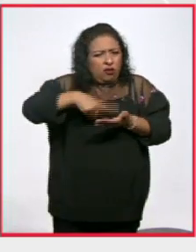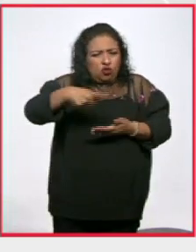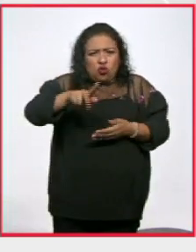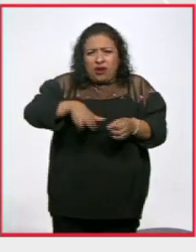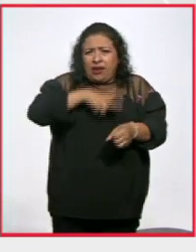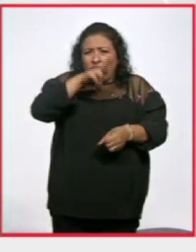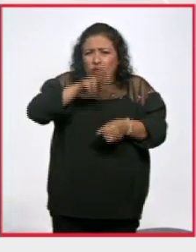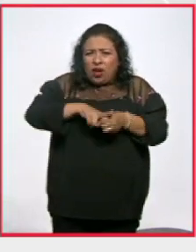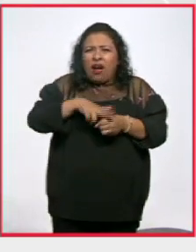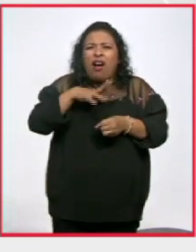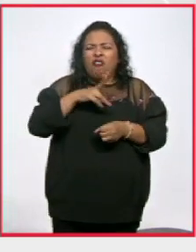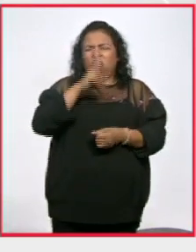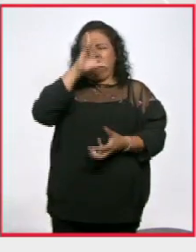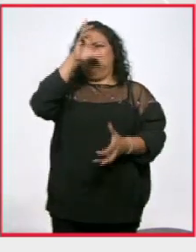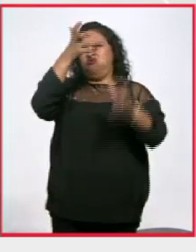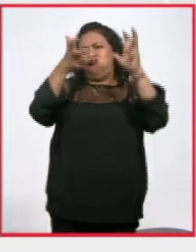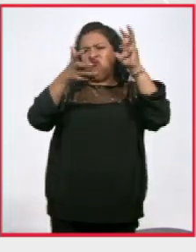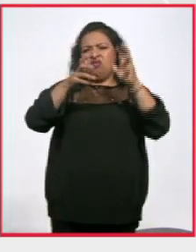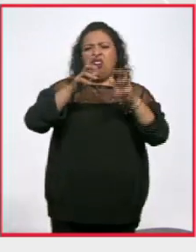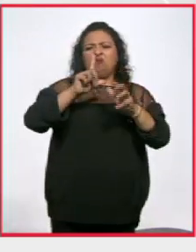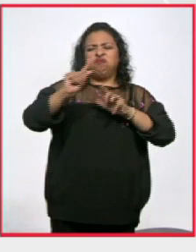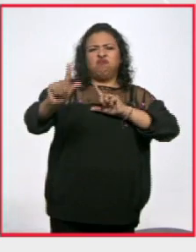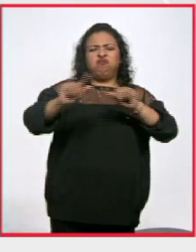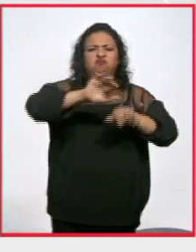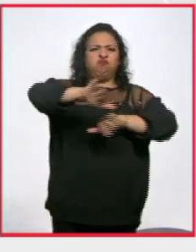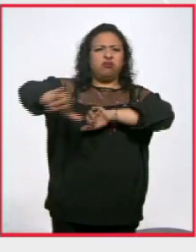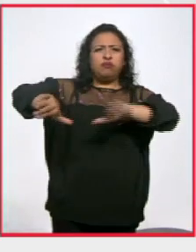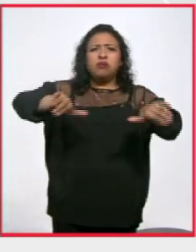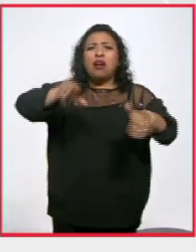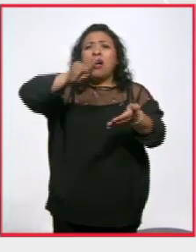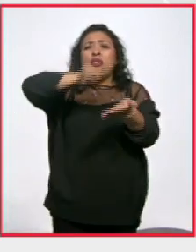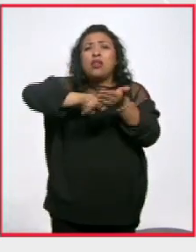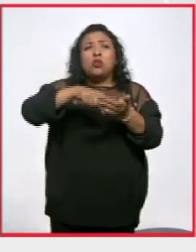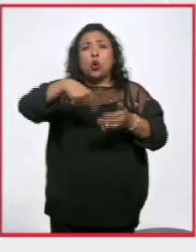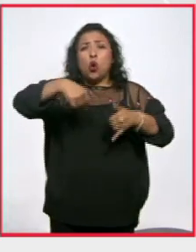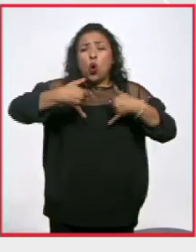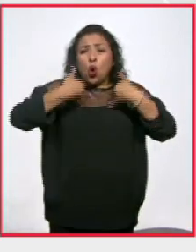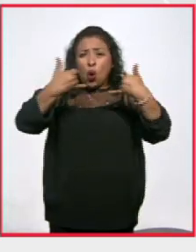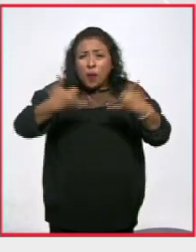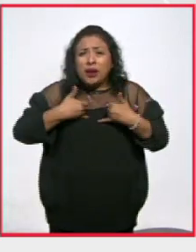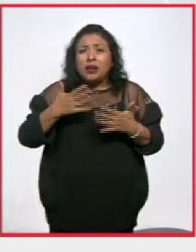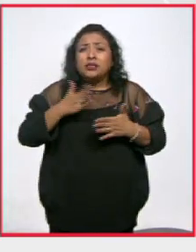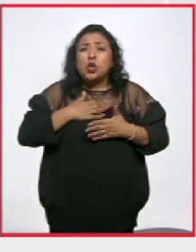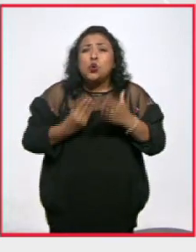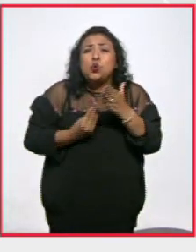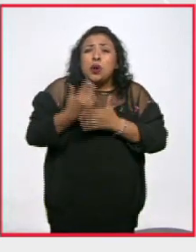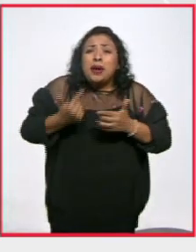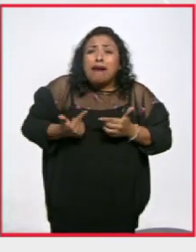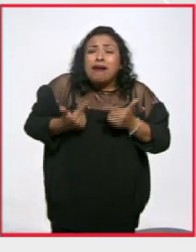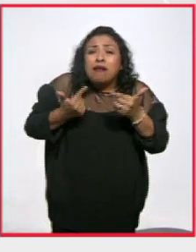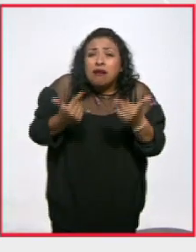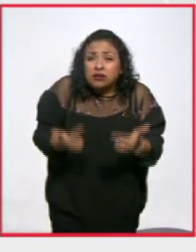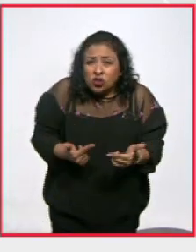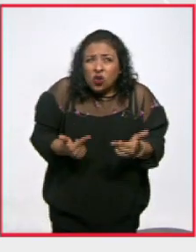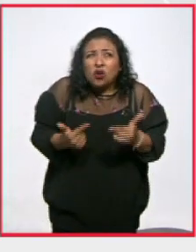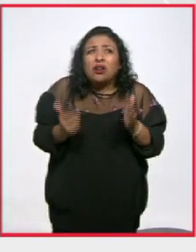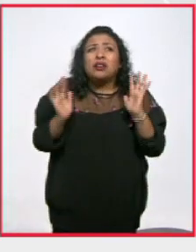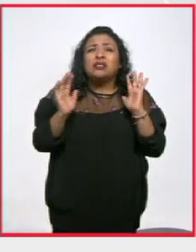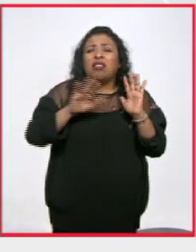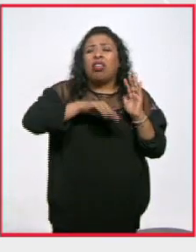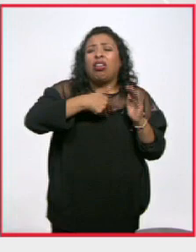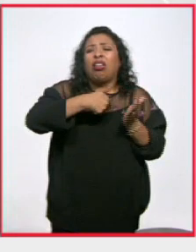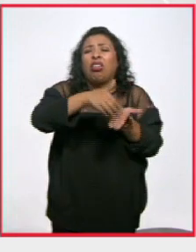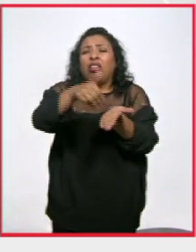se entroniza la violencia y la marginación y arroja a nuestros jóvenes a nuestras nuevas generaciones en lugar de